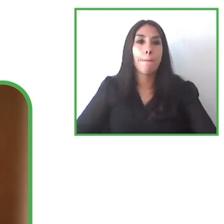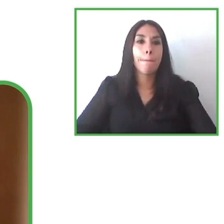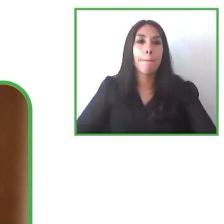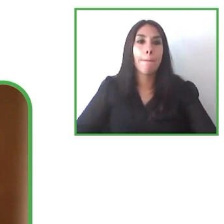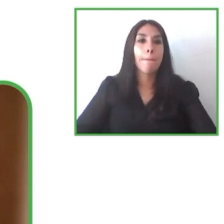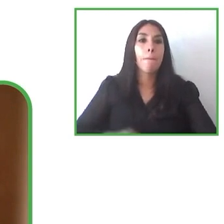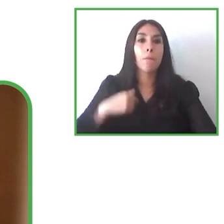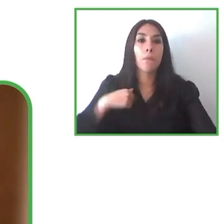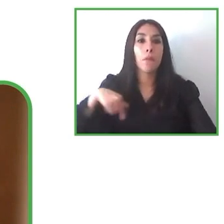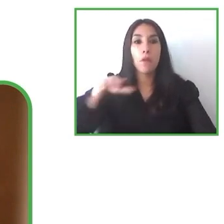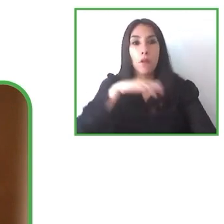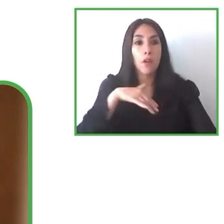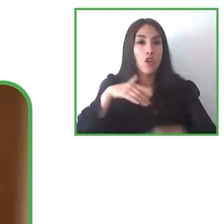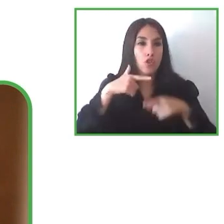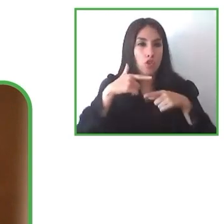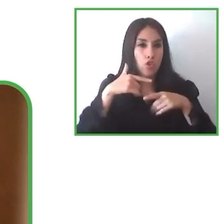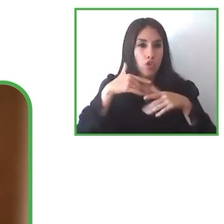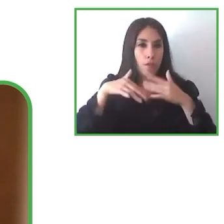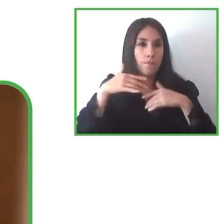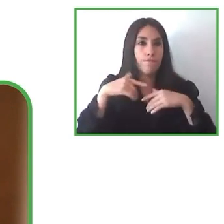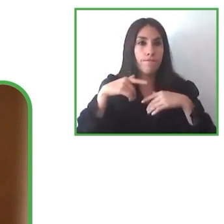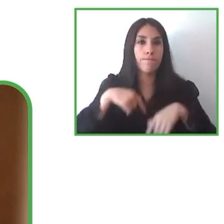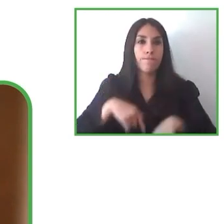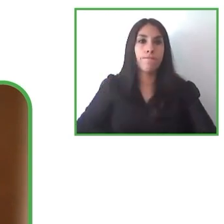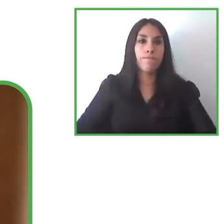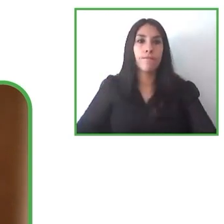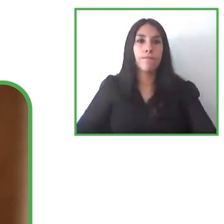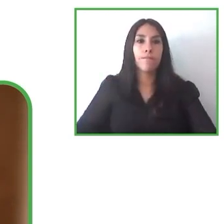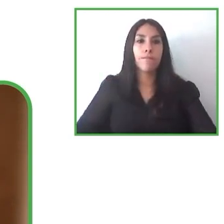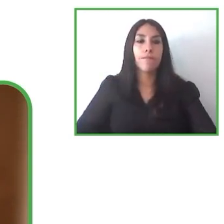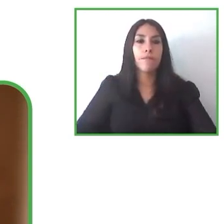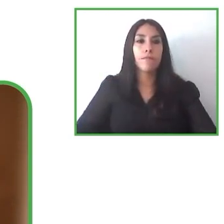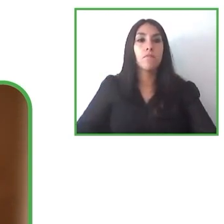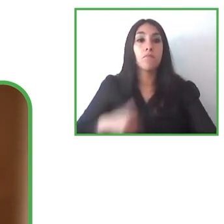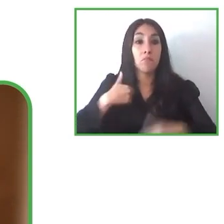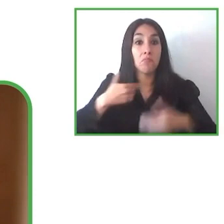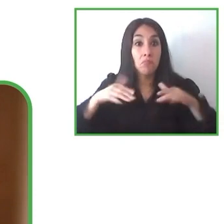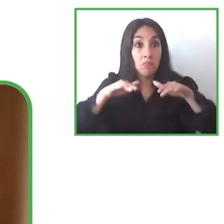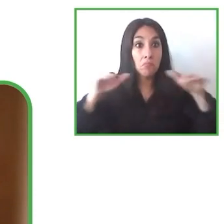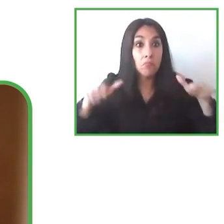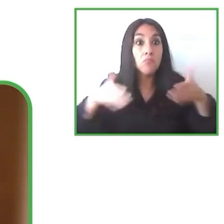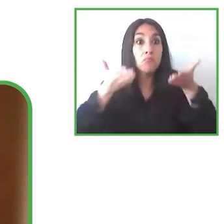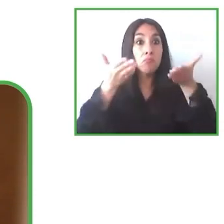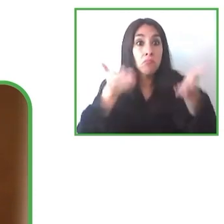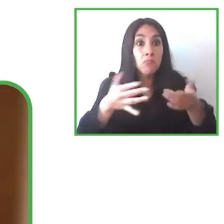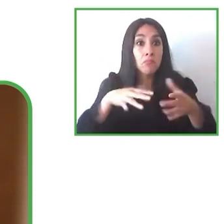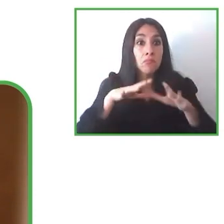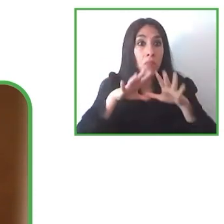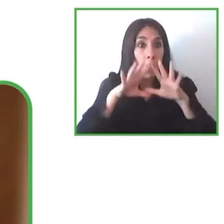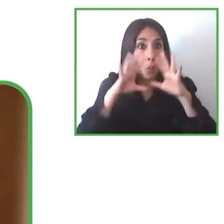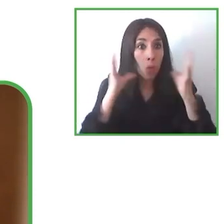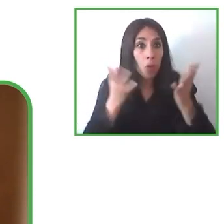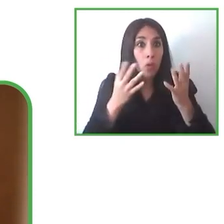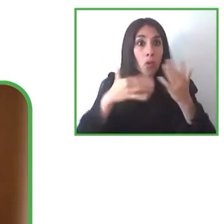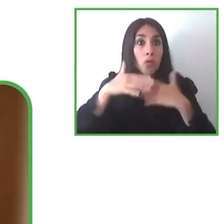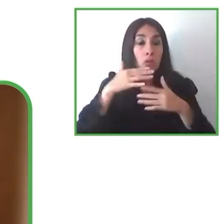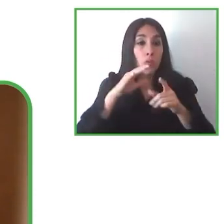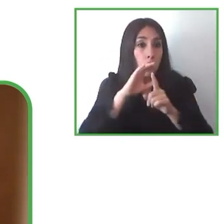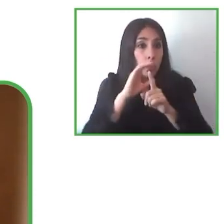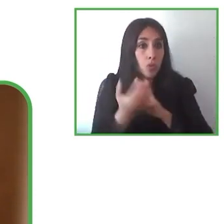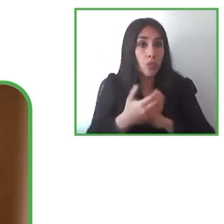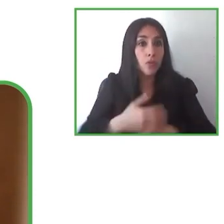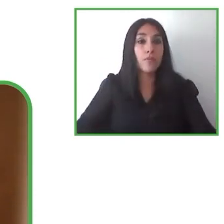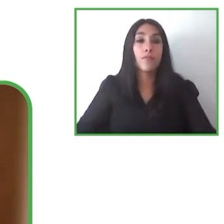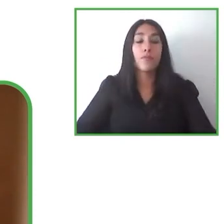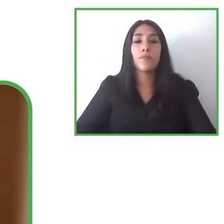sentar en la misma mesa el mundo del arte y la cultura el mundo del desarrollo social el Ministerio de